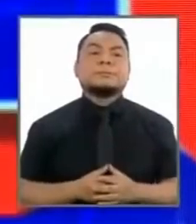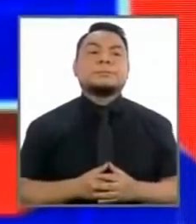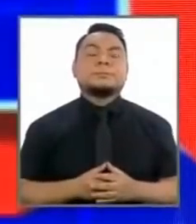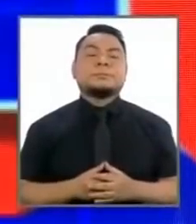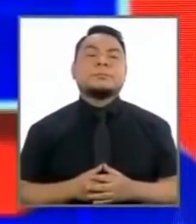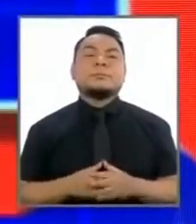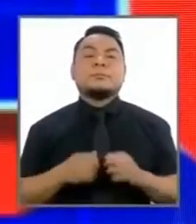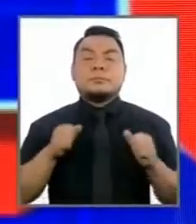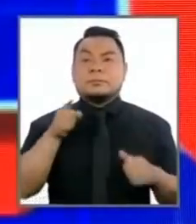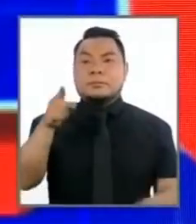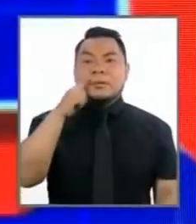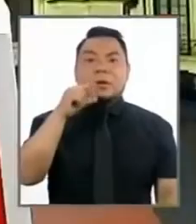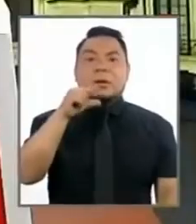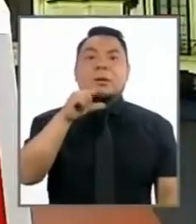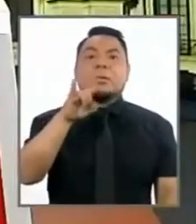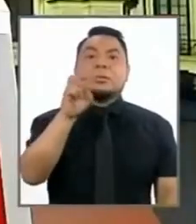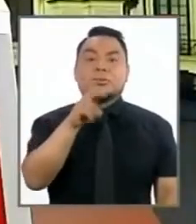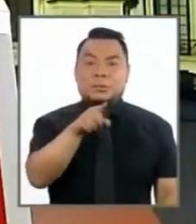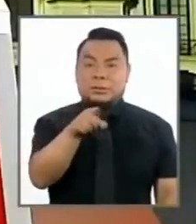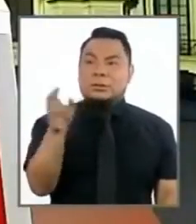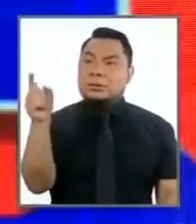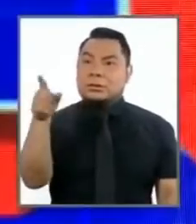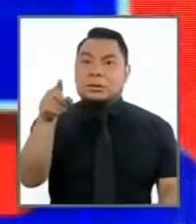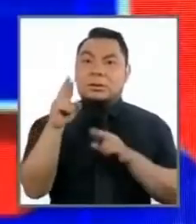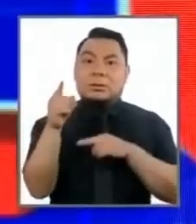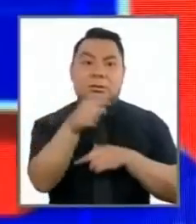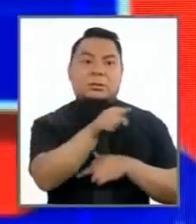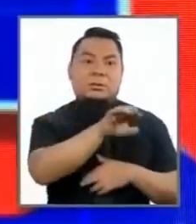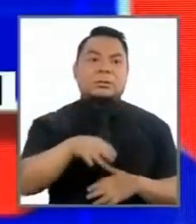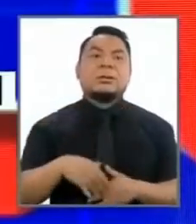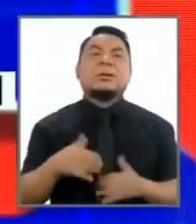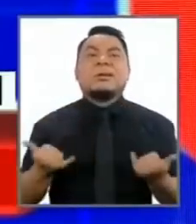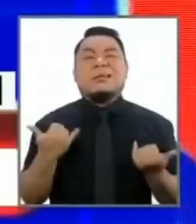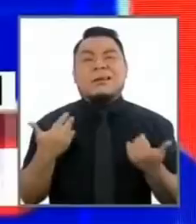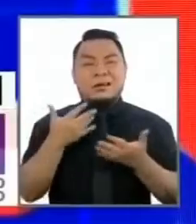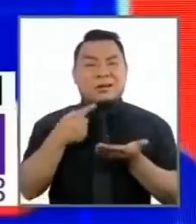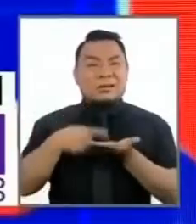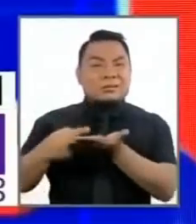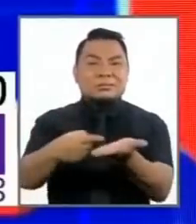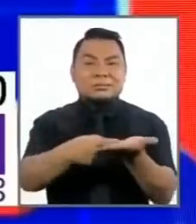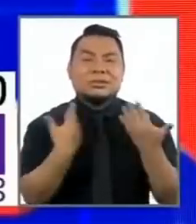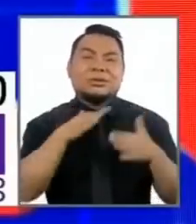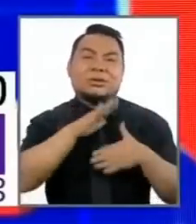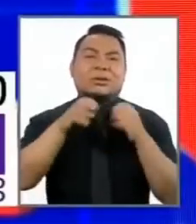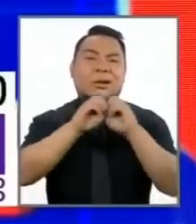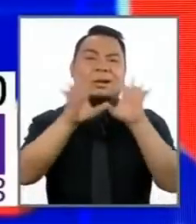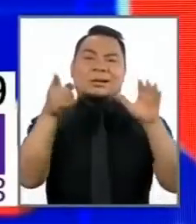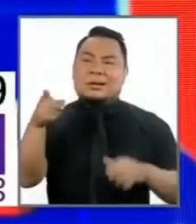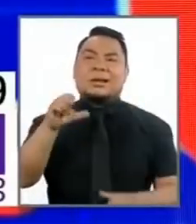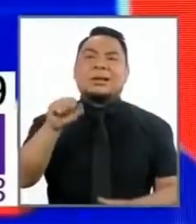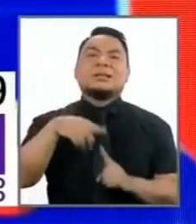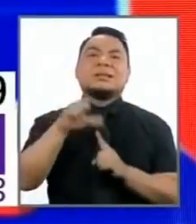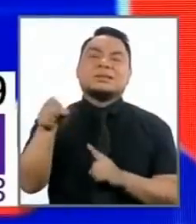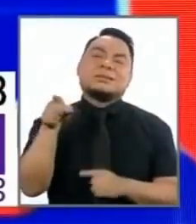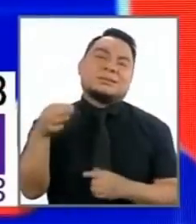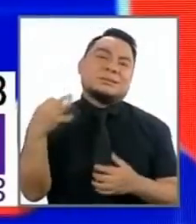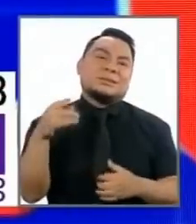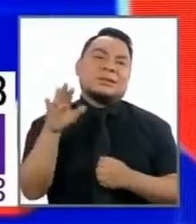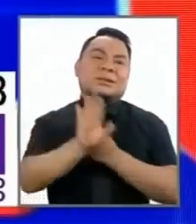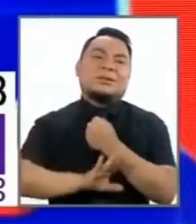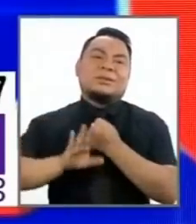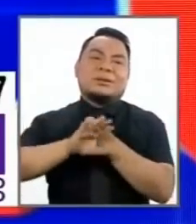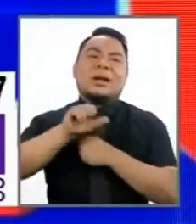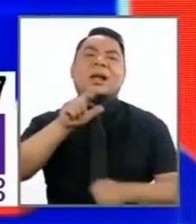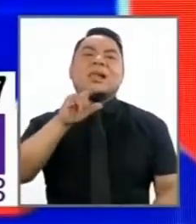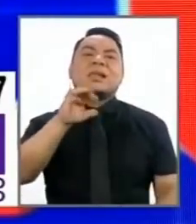Bueno, entonces al señor Guzmán por alusión. Muchas gracias. A estas alturas del debate ya todos tenemos claro que el señor Santos es el chaleco del señor